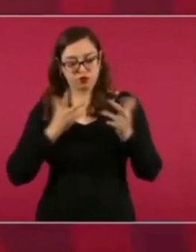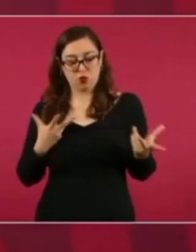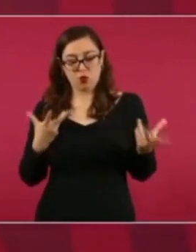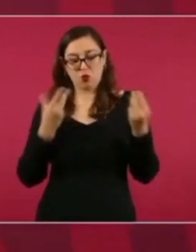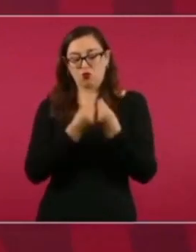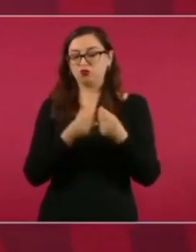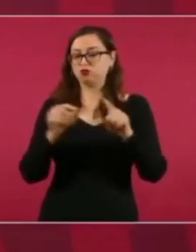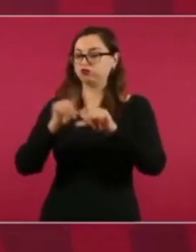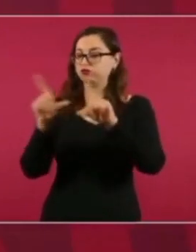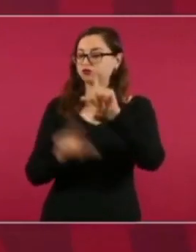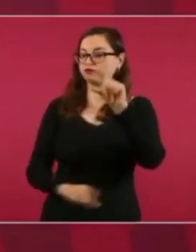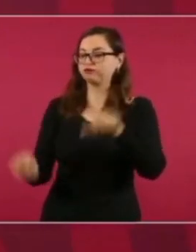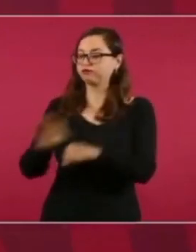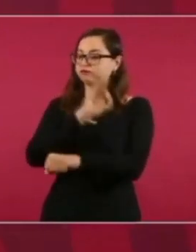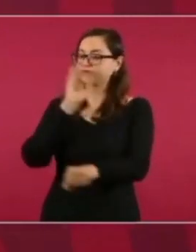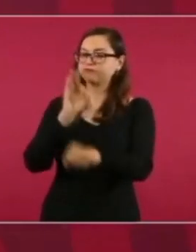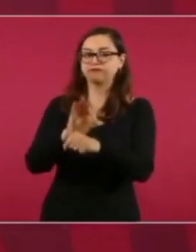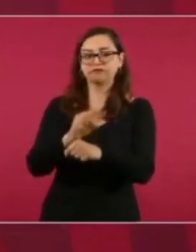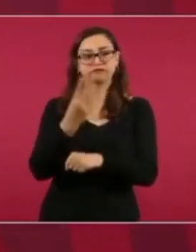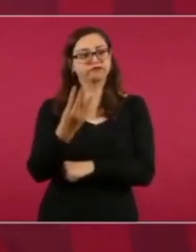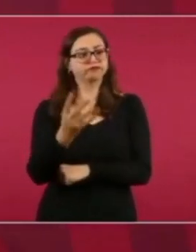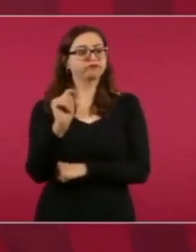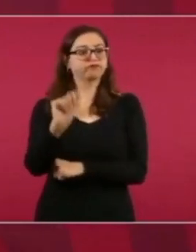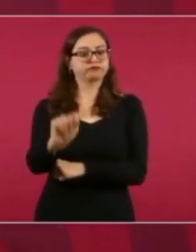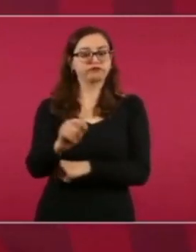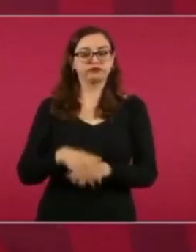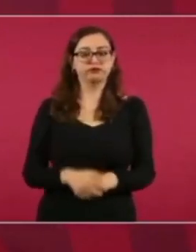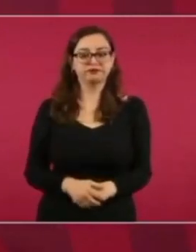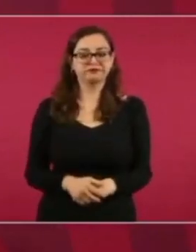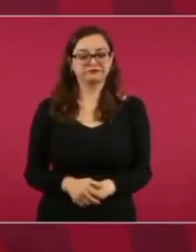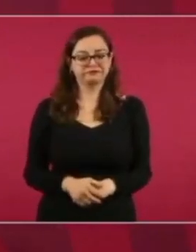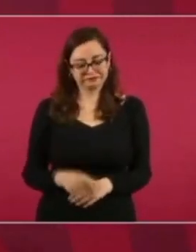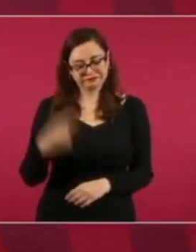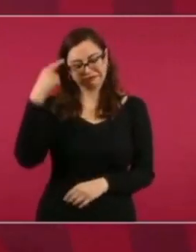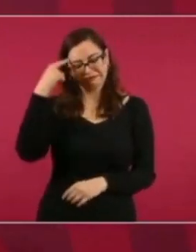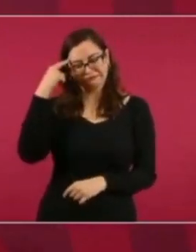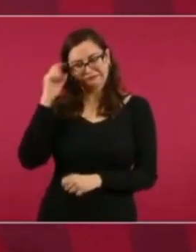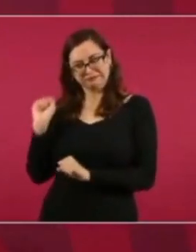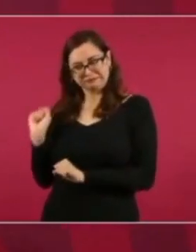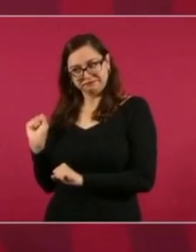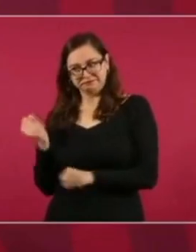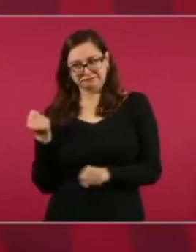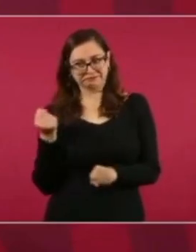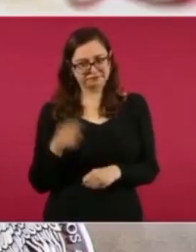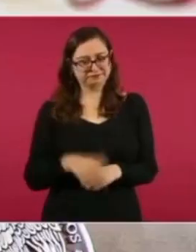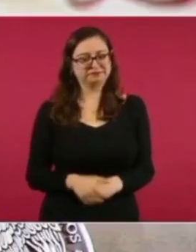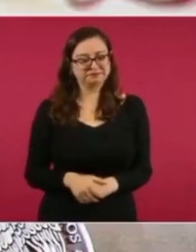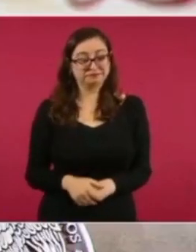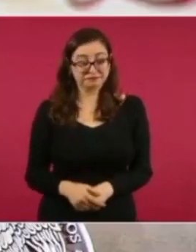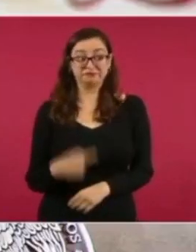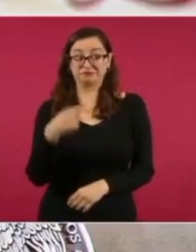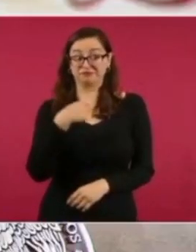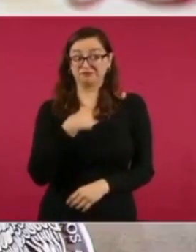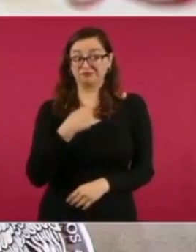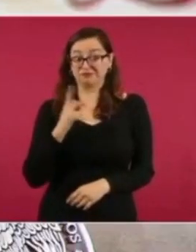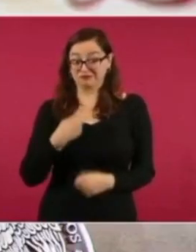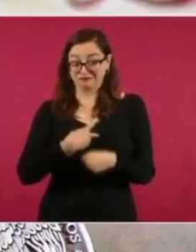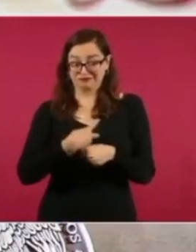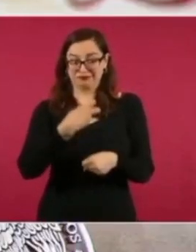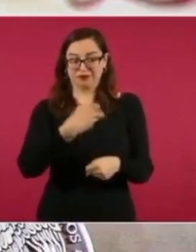Cuarta Transformación. Si hago un símil con el béisbol, me tocó ser invitada a jugar en las ligas mayores,